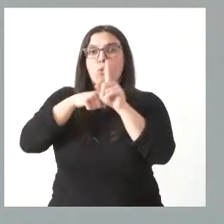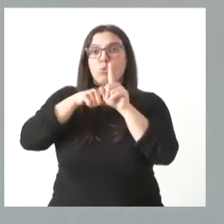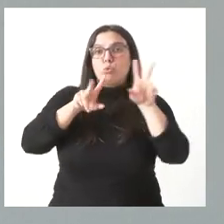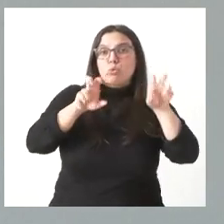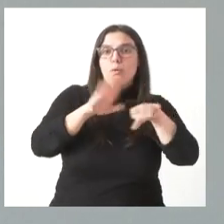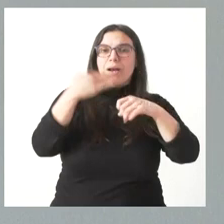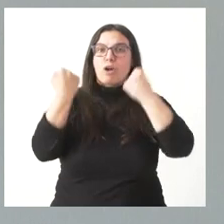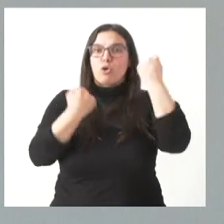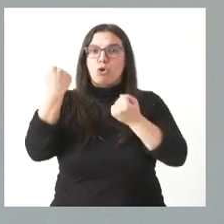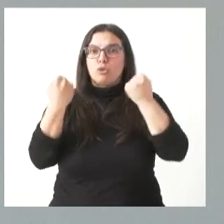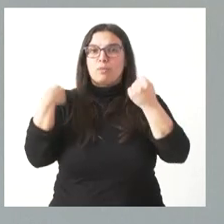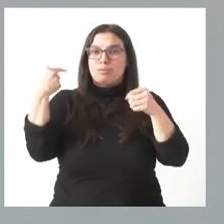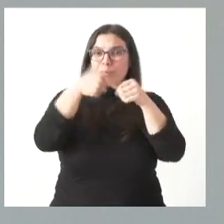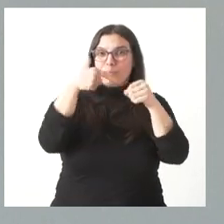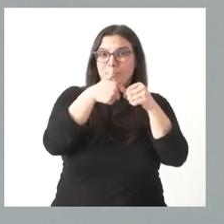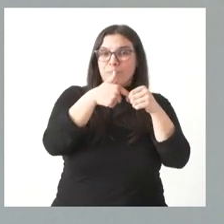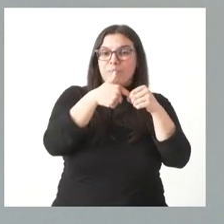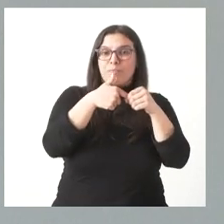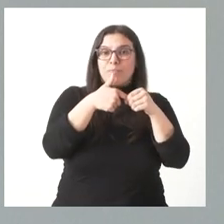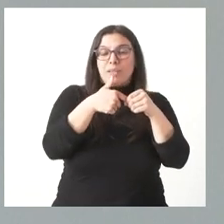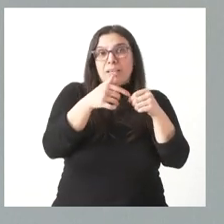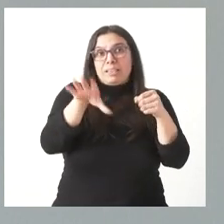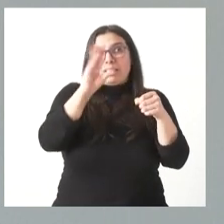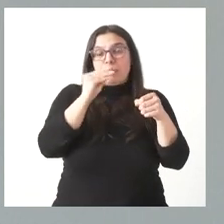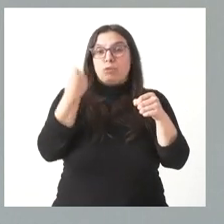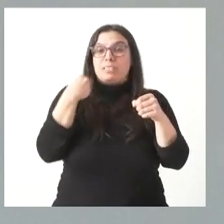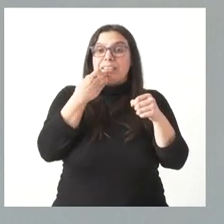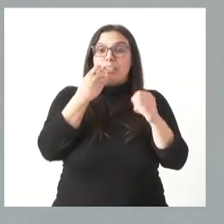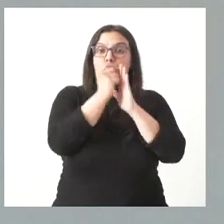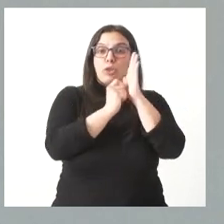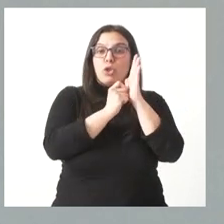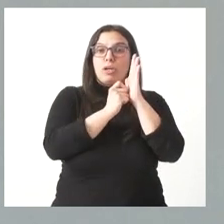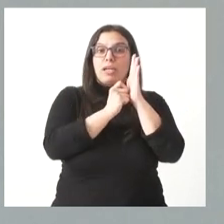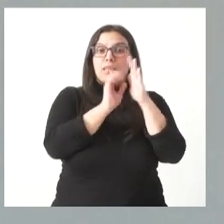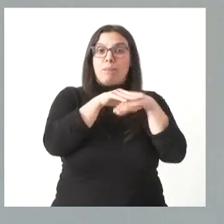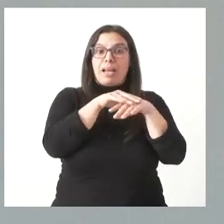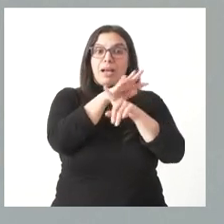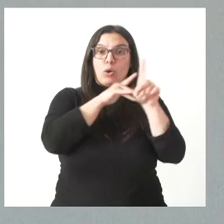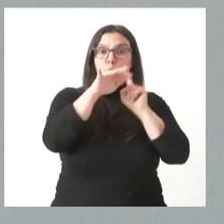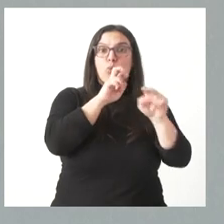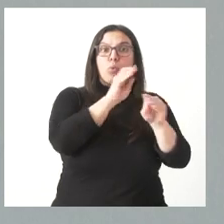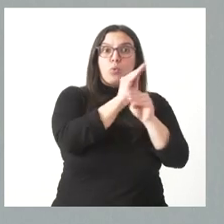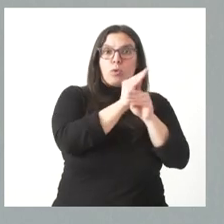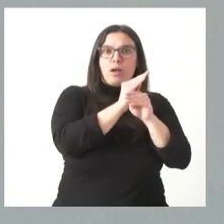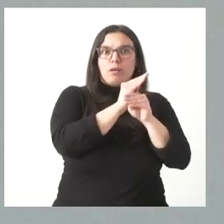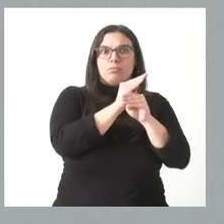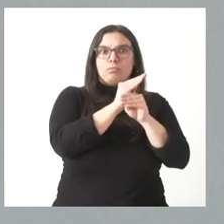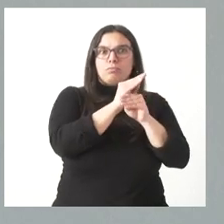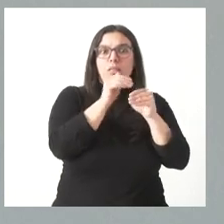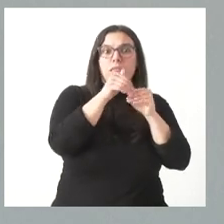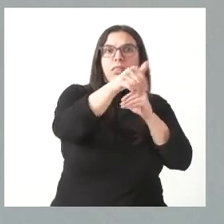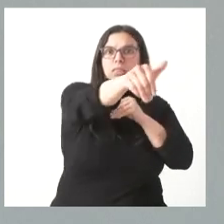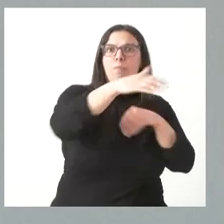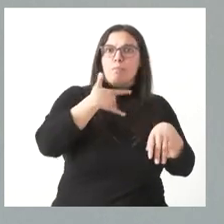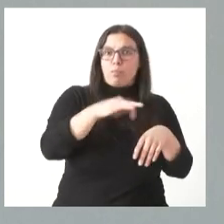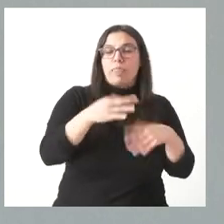coche de combustión que entendemos que, con unas mejoras de las condiciones de sostenibilidad, todavía tiene un camino por recorrer. Desde ese punto de vista,